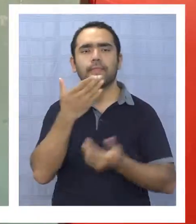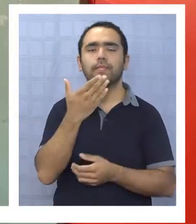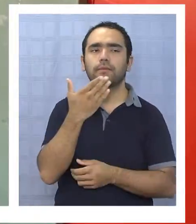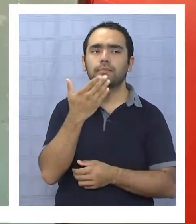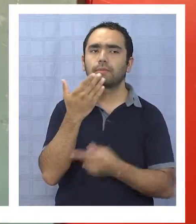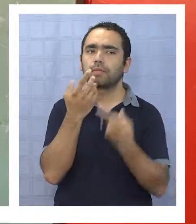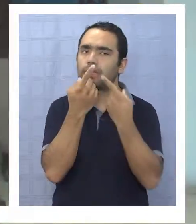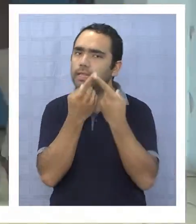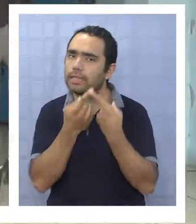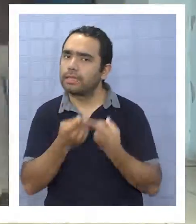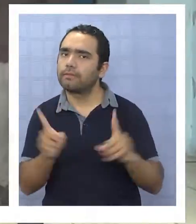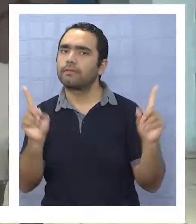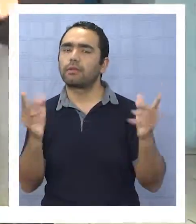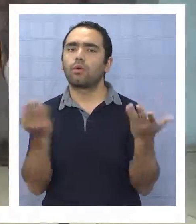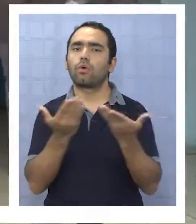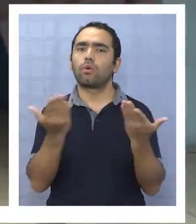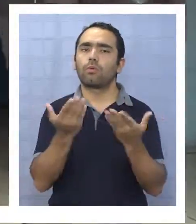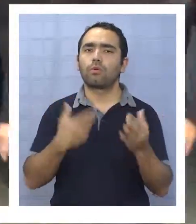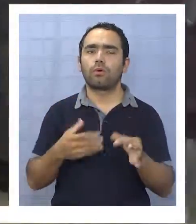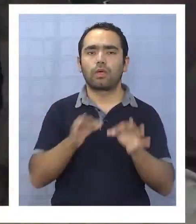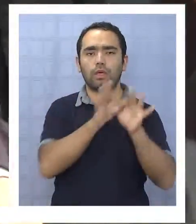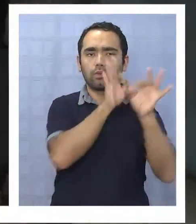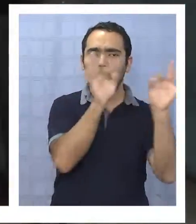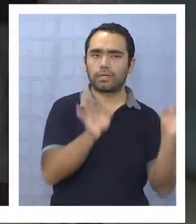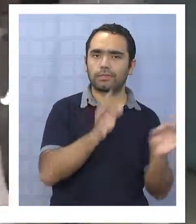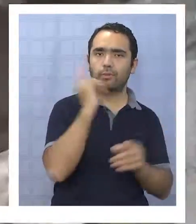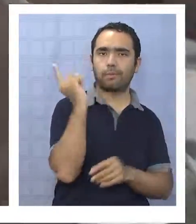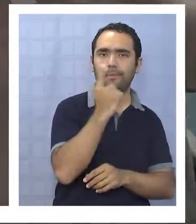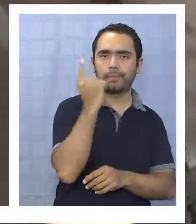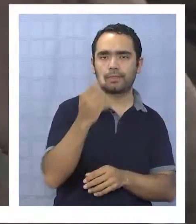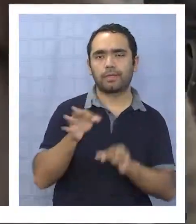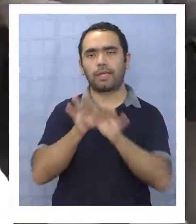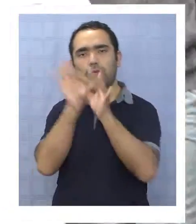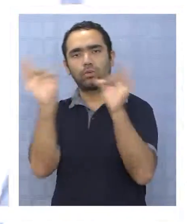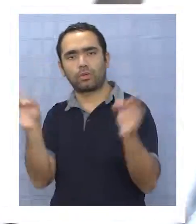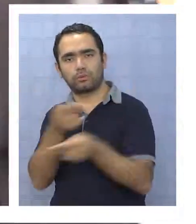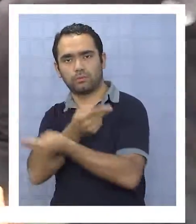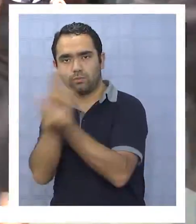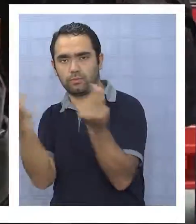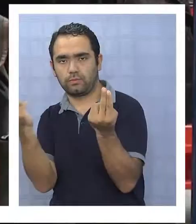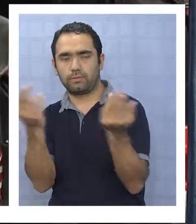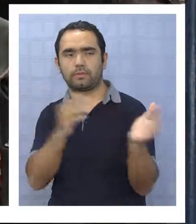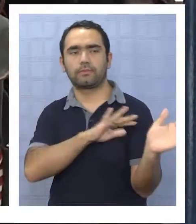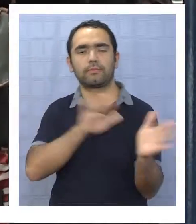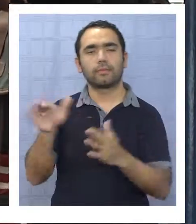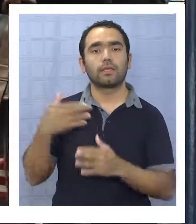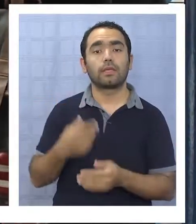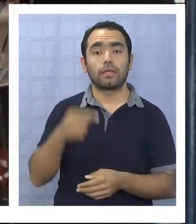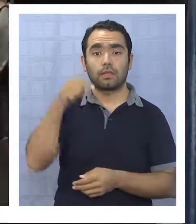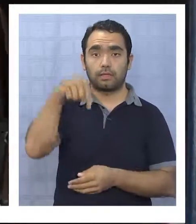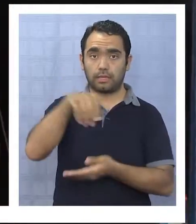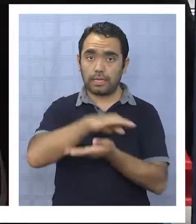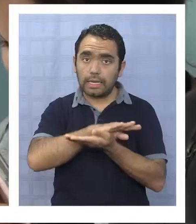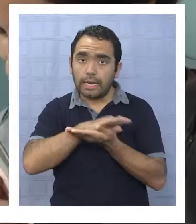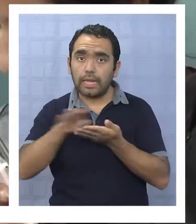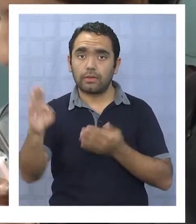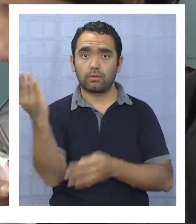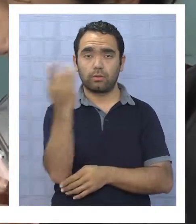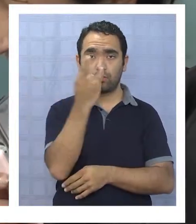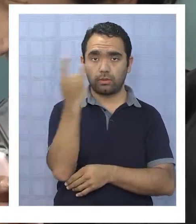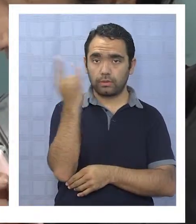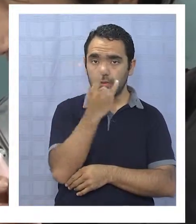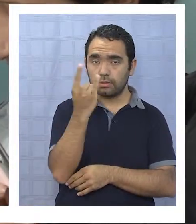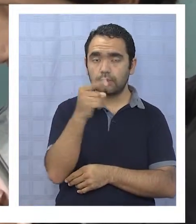la diferencia que tiene la educación en los colegios privados y en los colegios públicos. En la región, la gratuidad universitaria